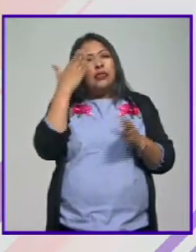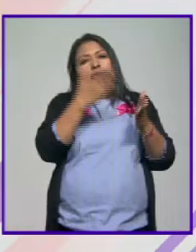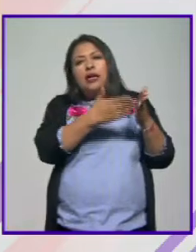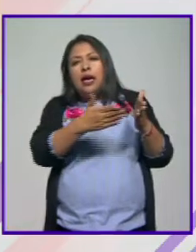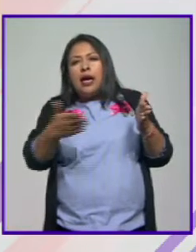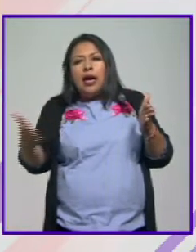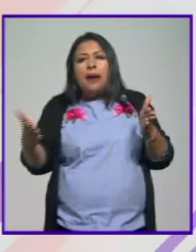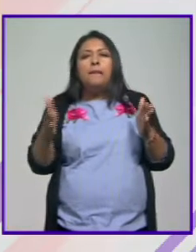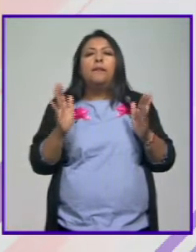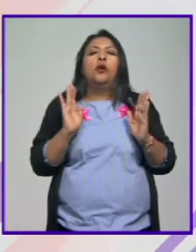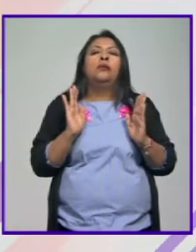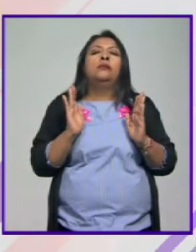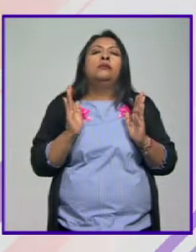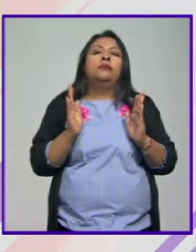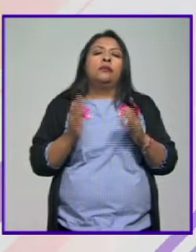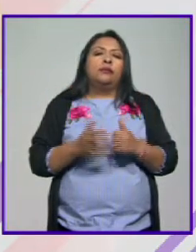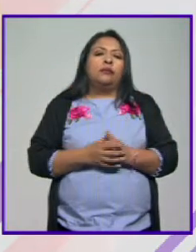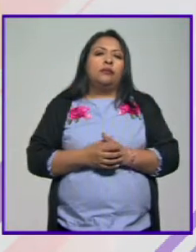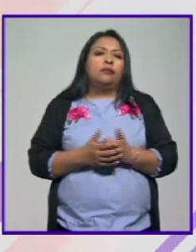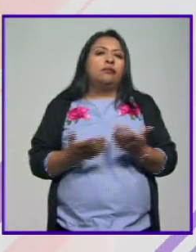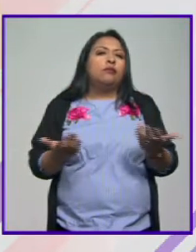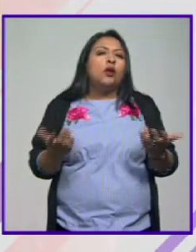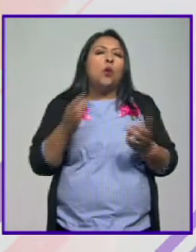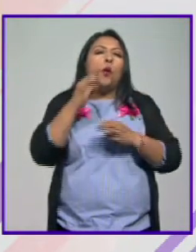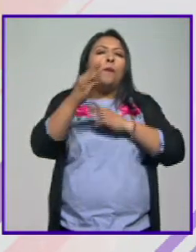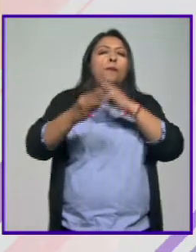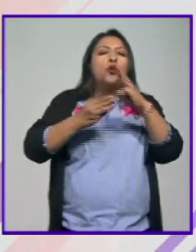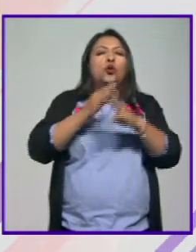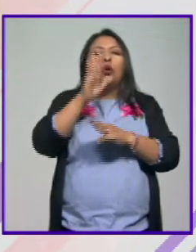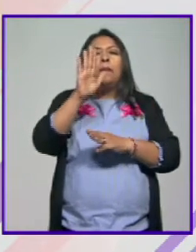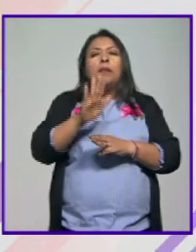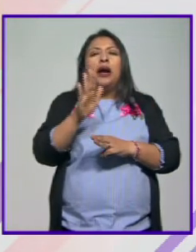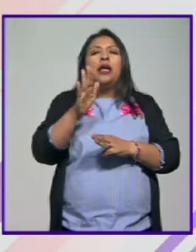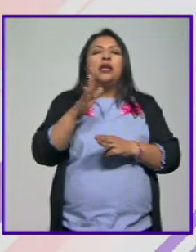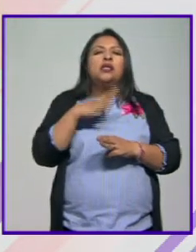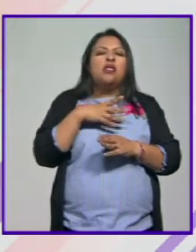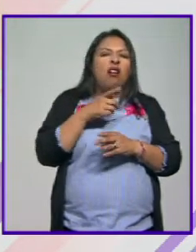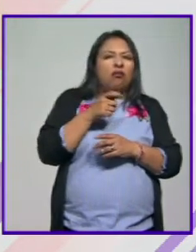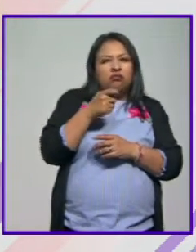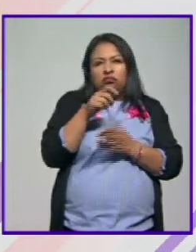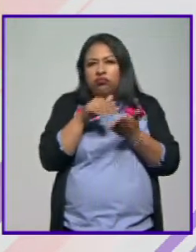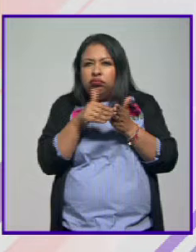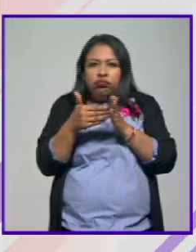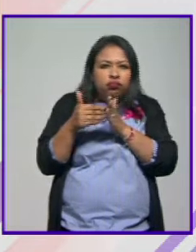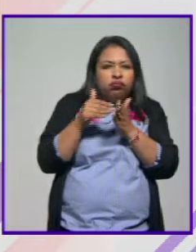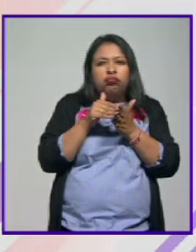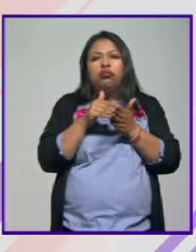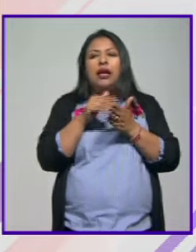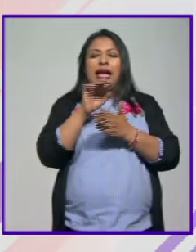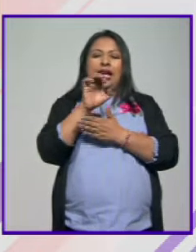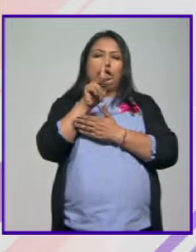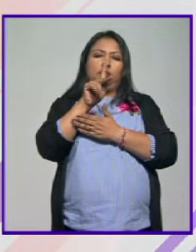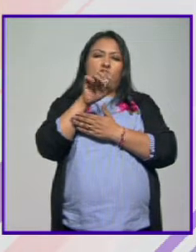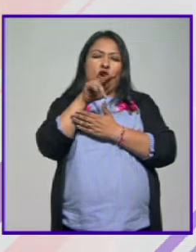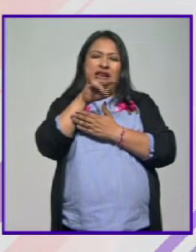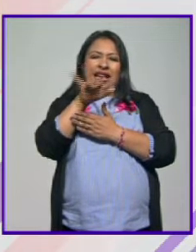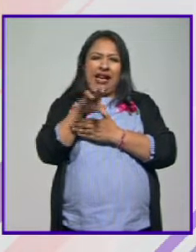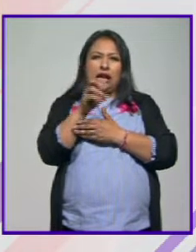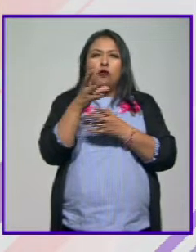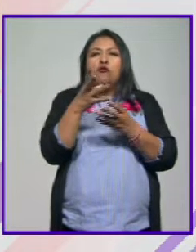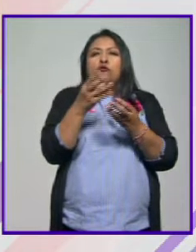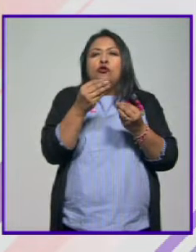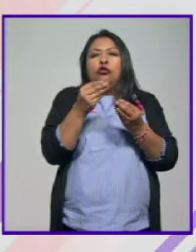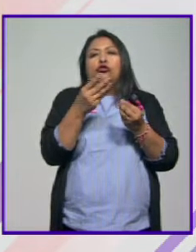de todo este mundo de los espías y del contraespionaje pues viene mucho de